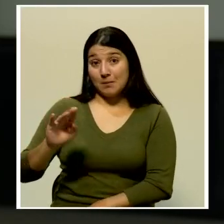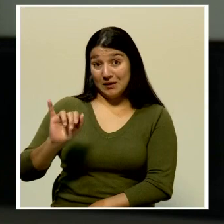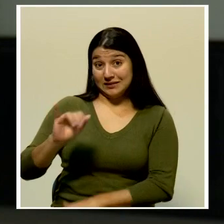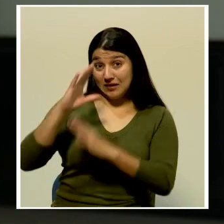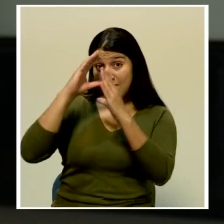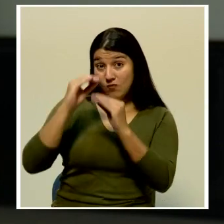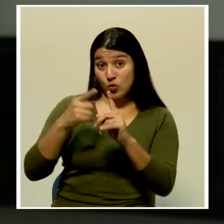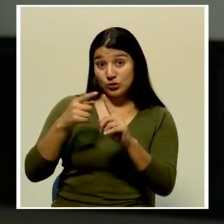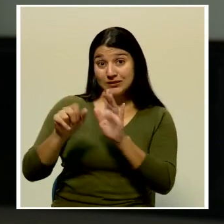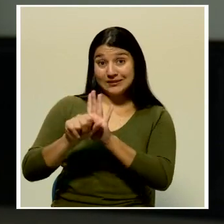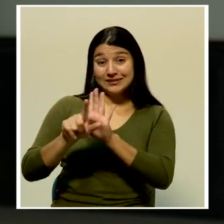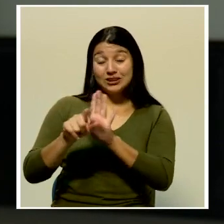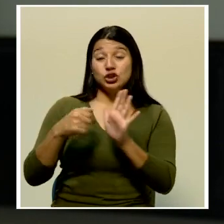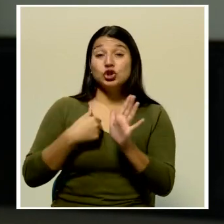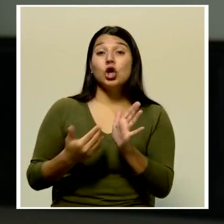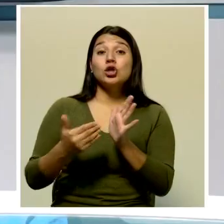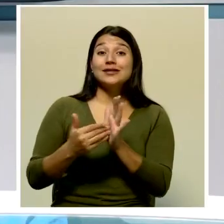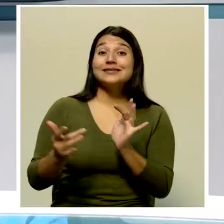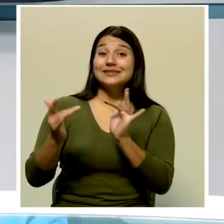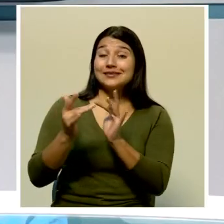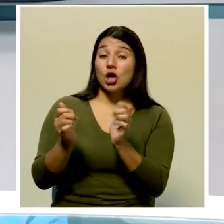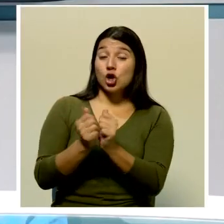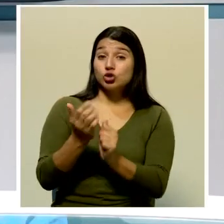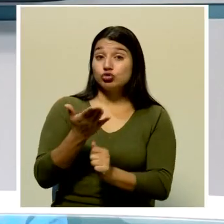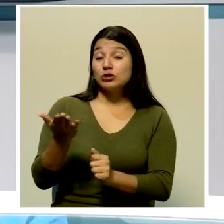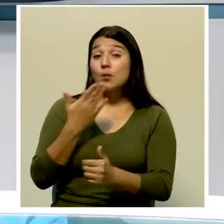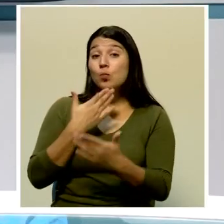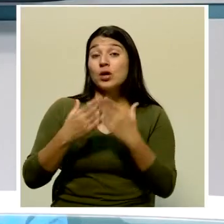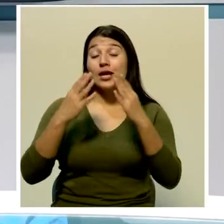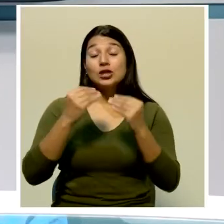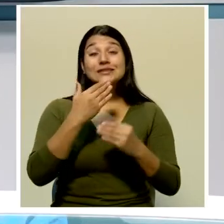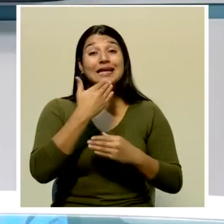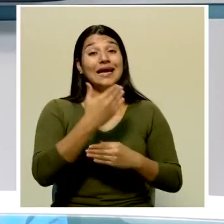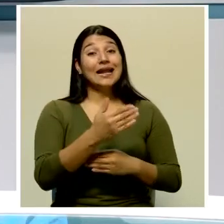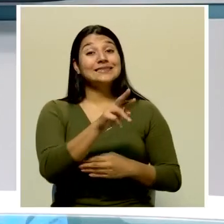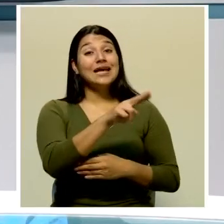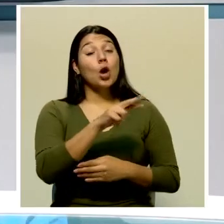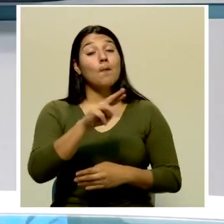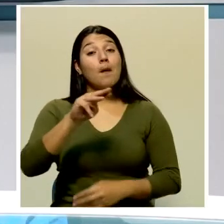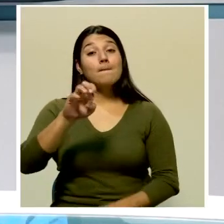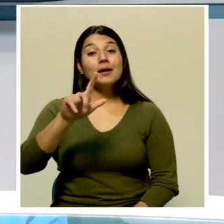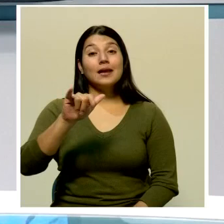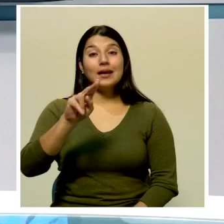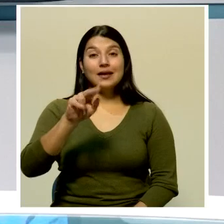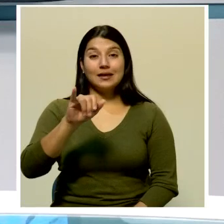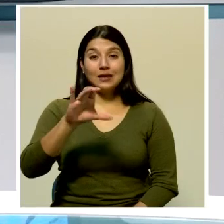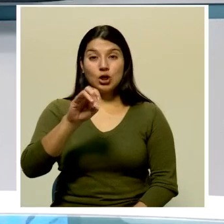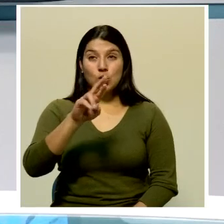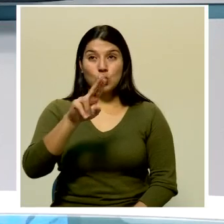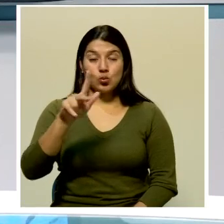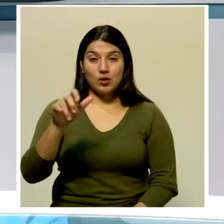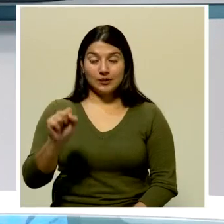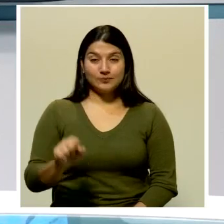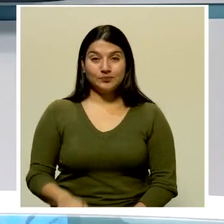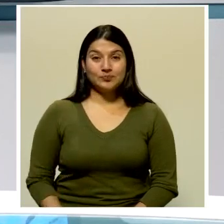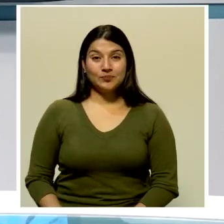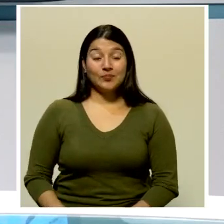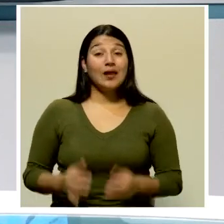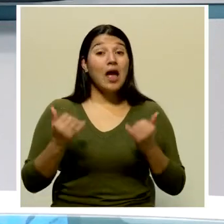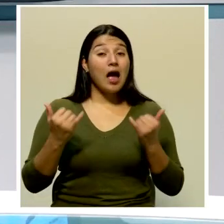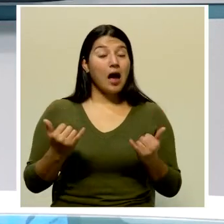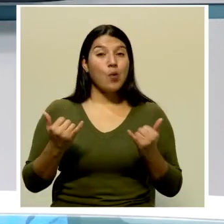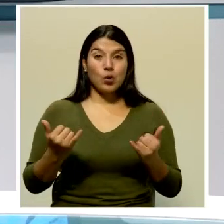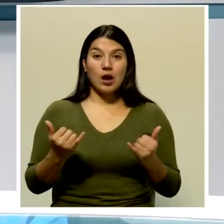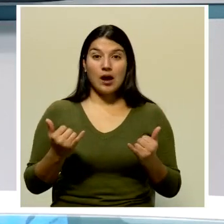Legislativa. Vuelvo con ustedes al estudio. Buenas noches. Muchas gracias a nuestra compañera Melanie Corrales. Vamos ahora